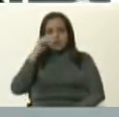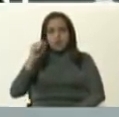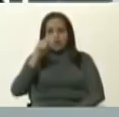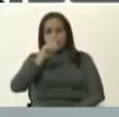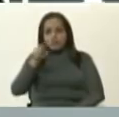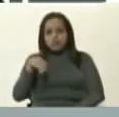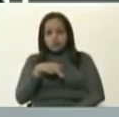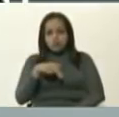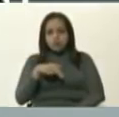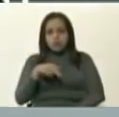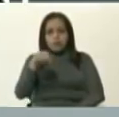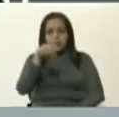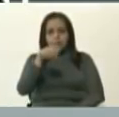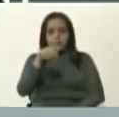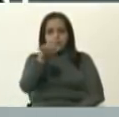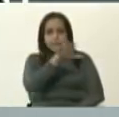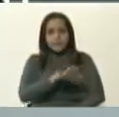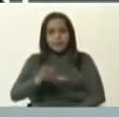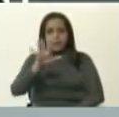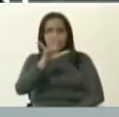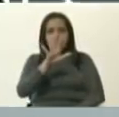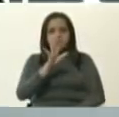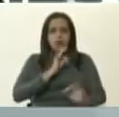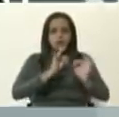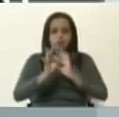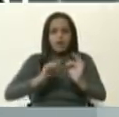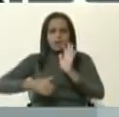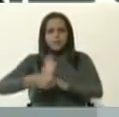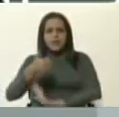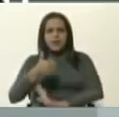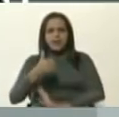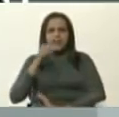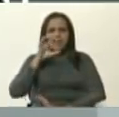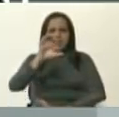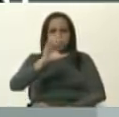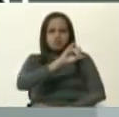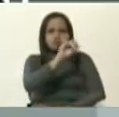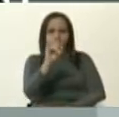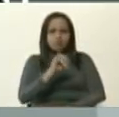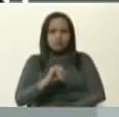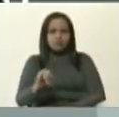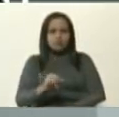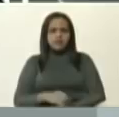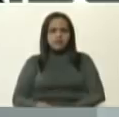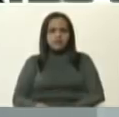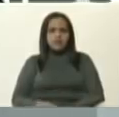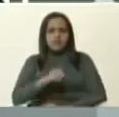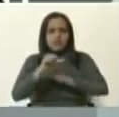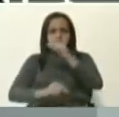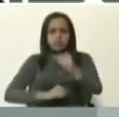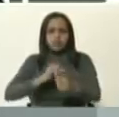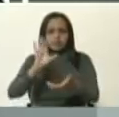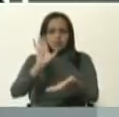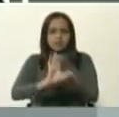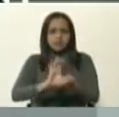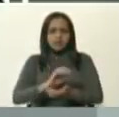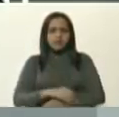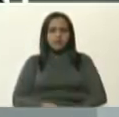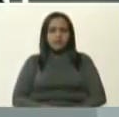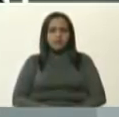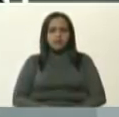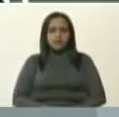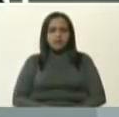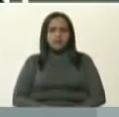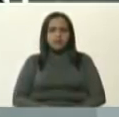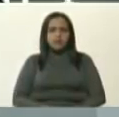de contagios está principalmente en el estado Zulia, en la región capital, en